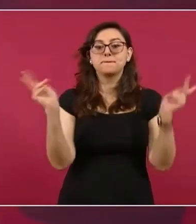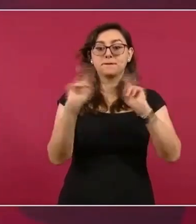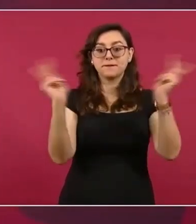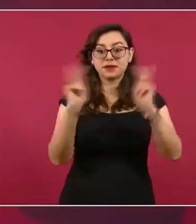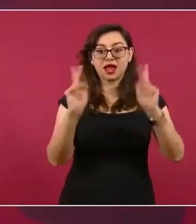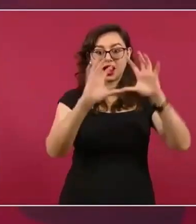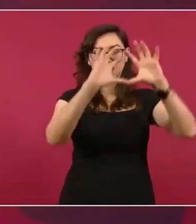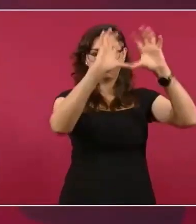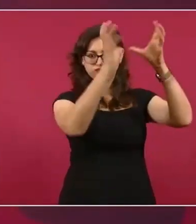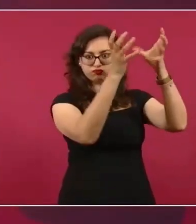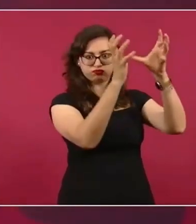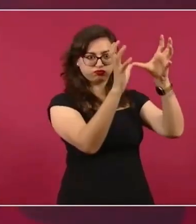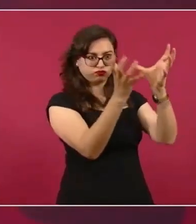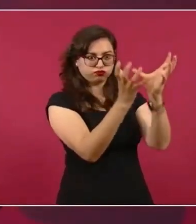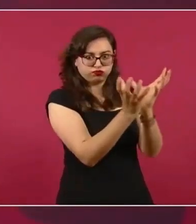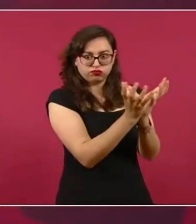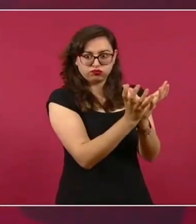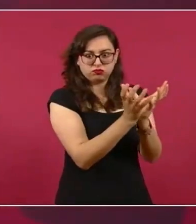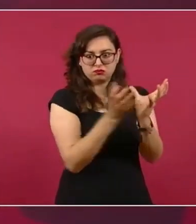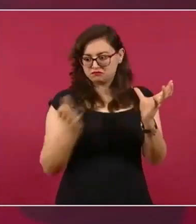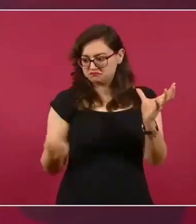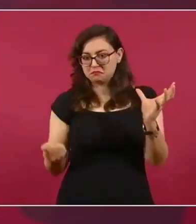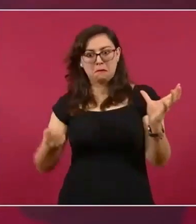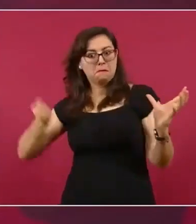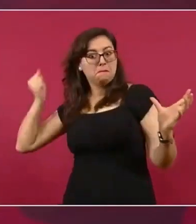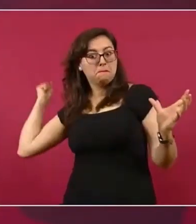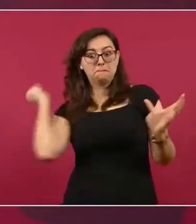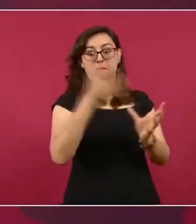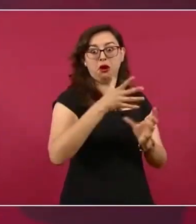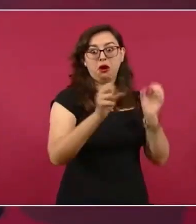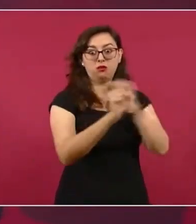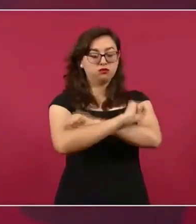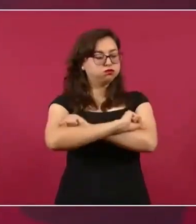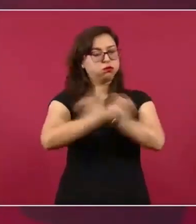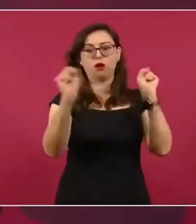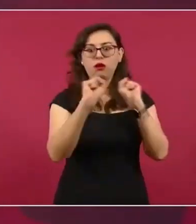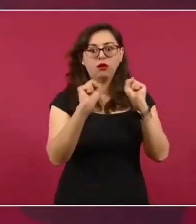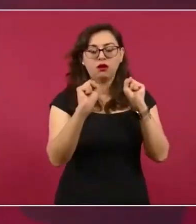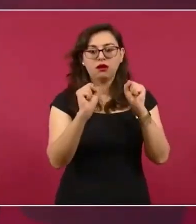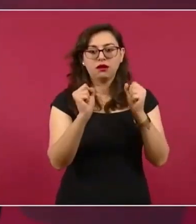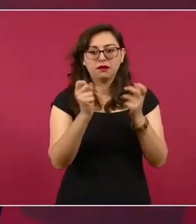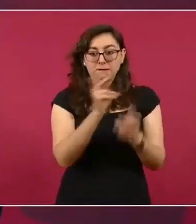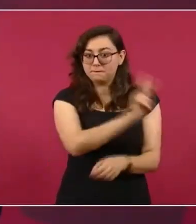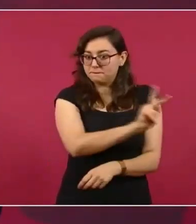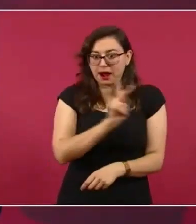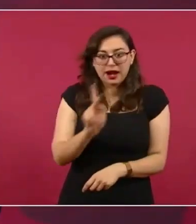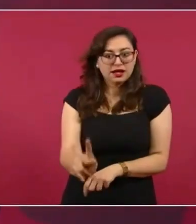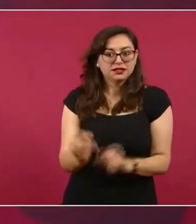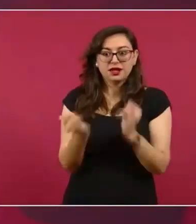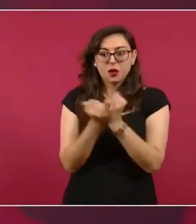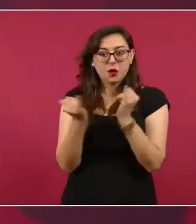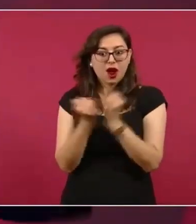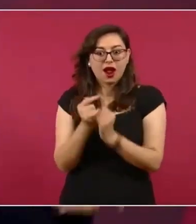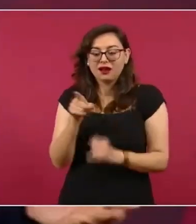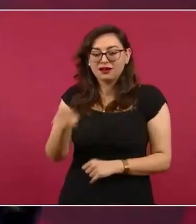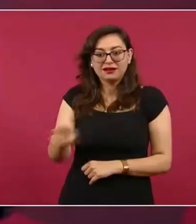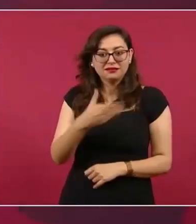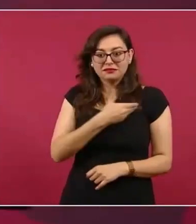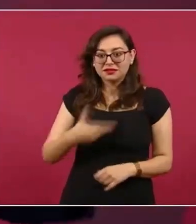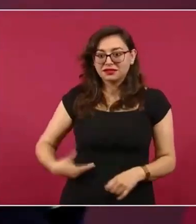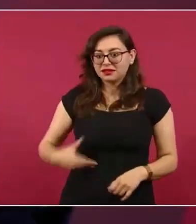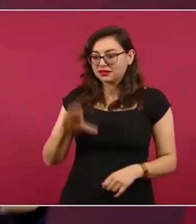porque no tenía ni un documento, ni un análisis, no había un